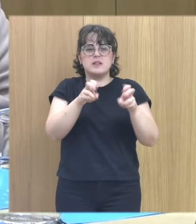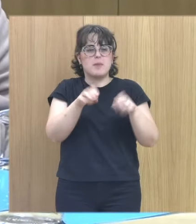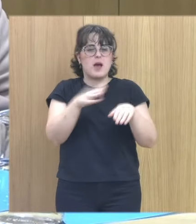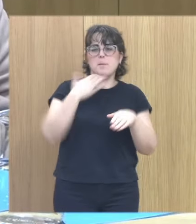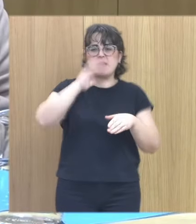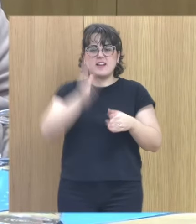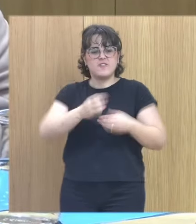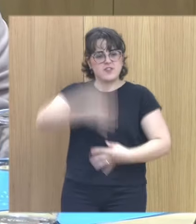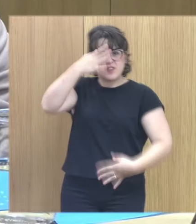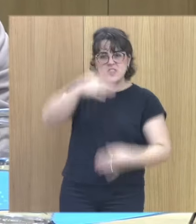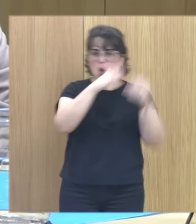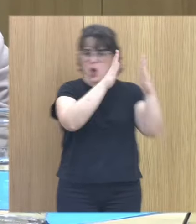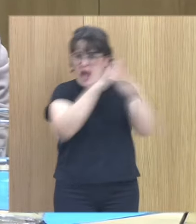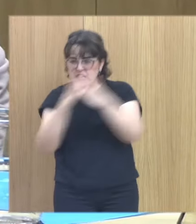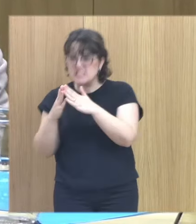lo de las casas lo de